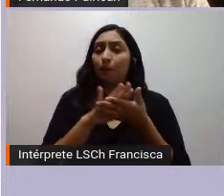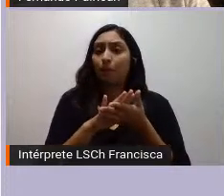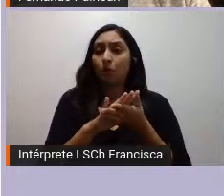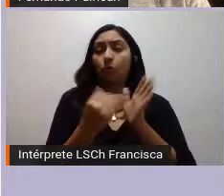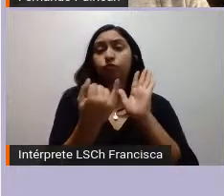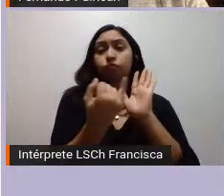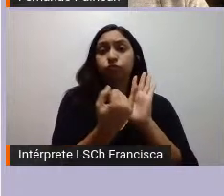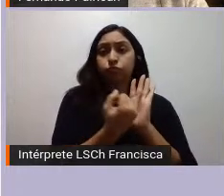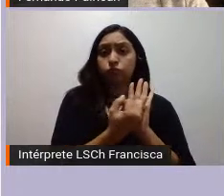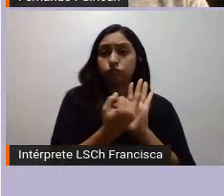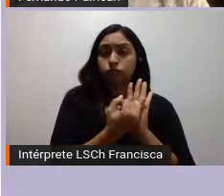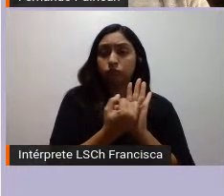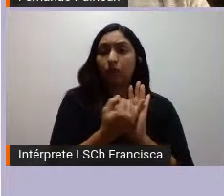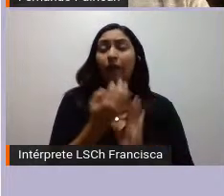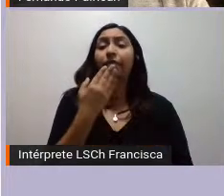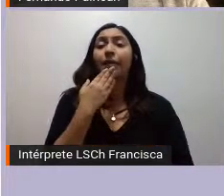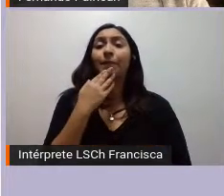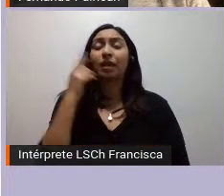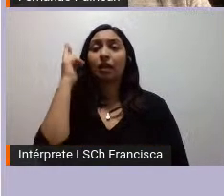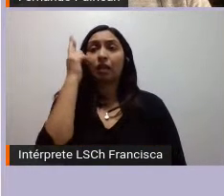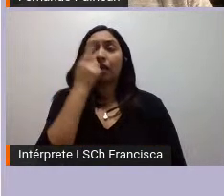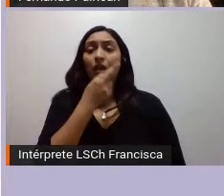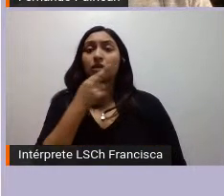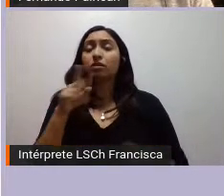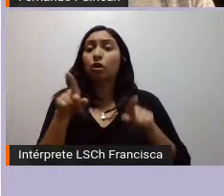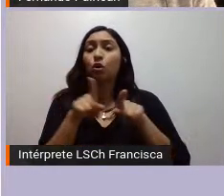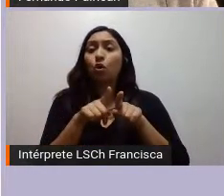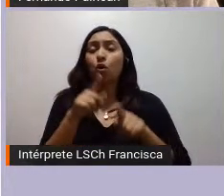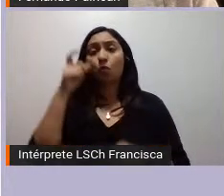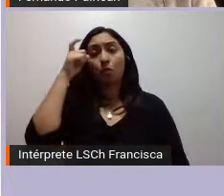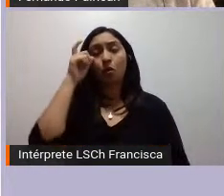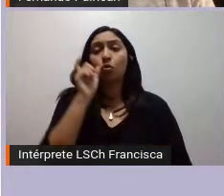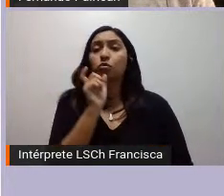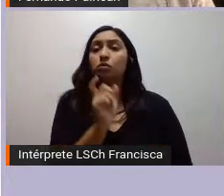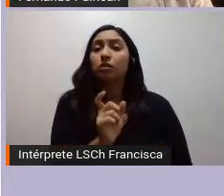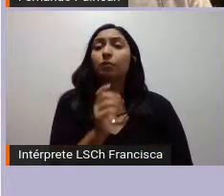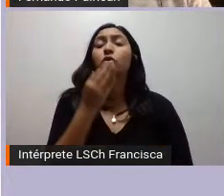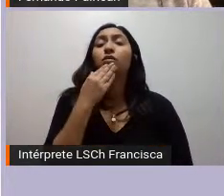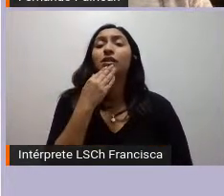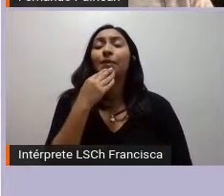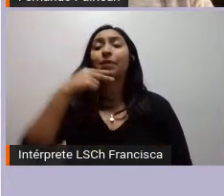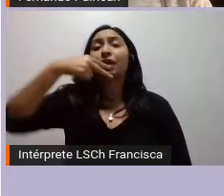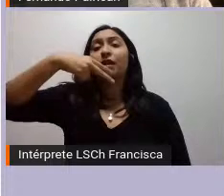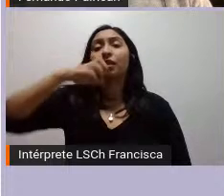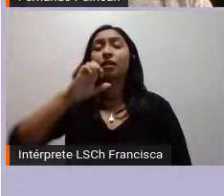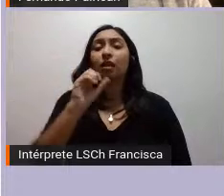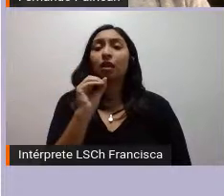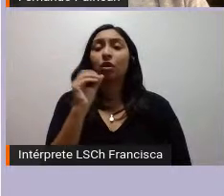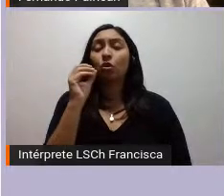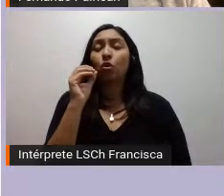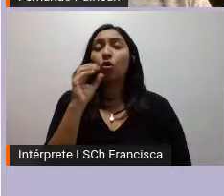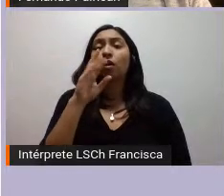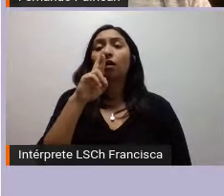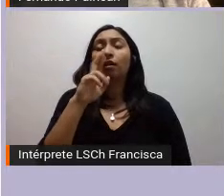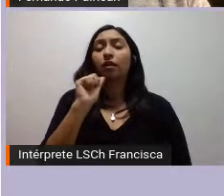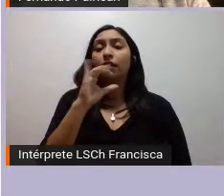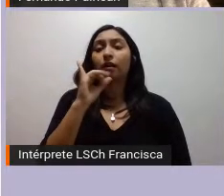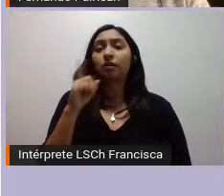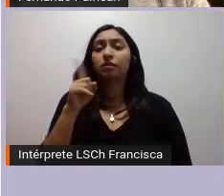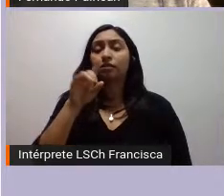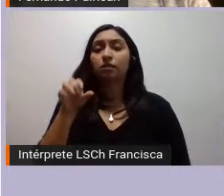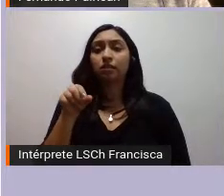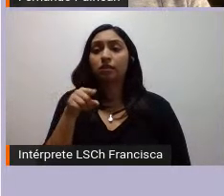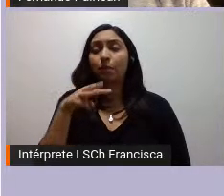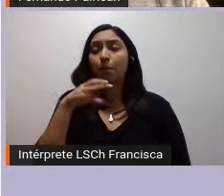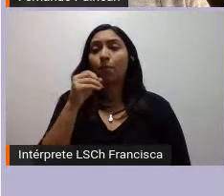la raza como concepto, el neoracismo, que también ha surgido en el último tiempo, la globalización, y una crítica a